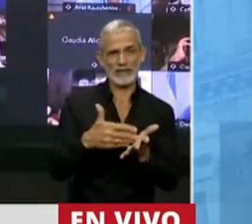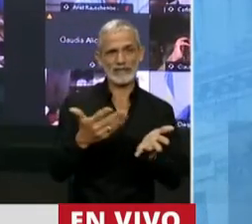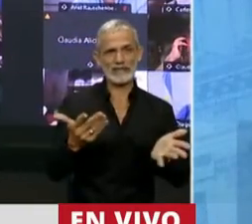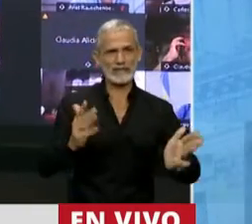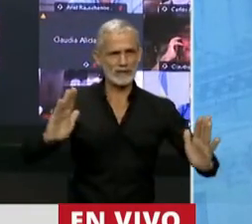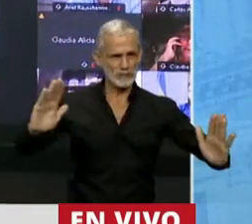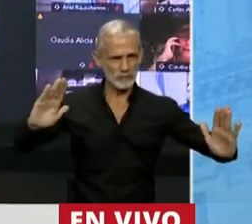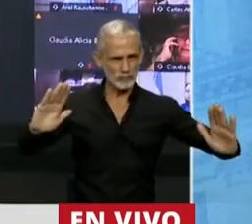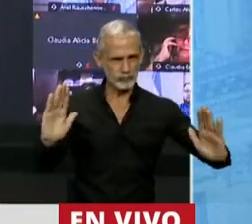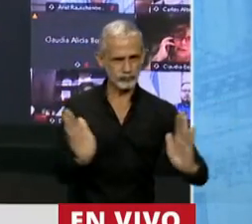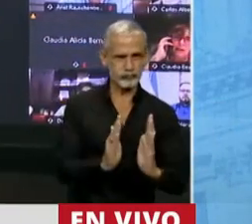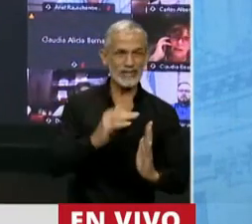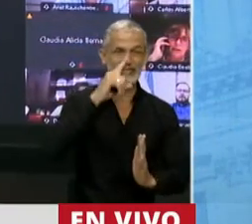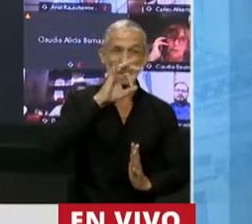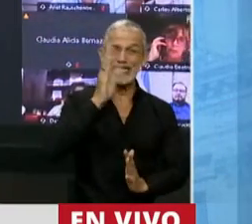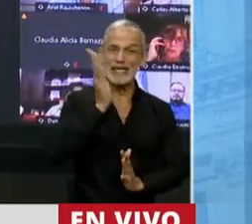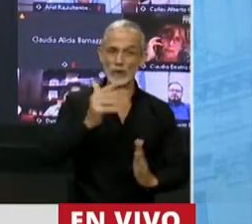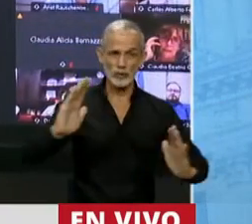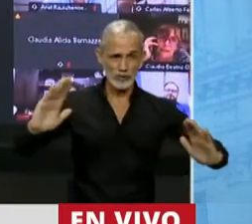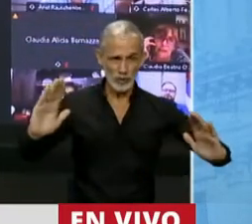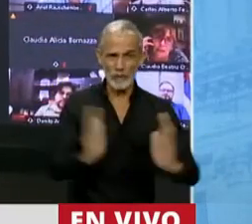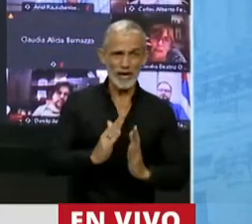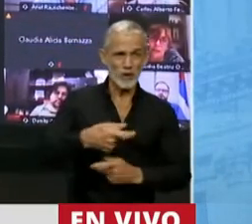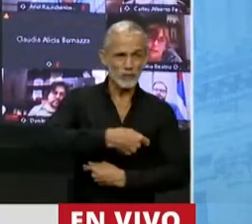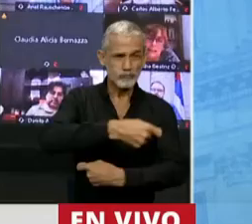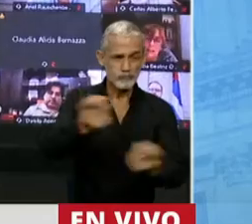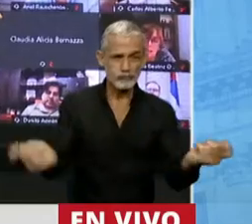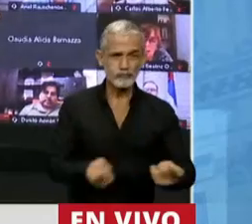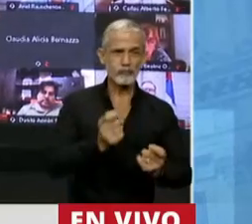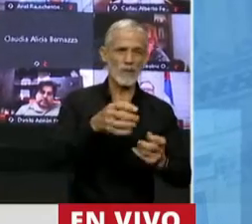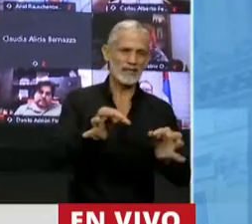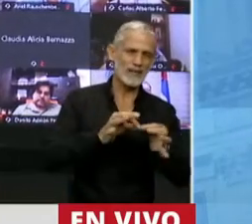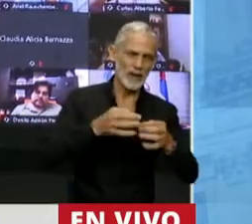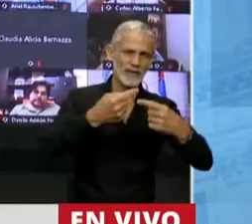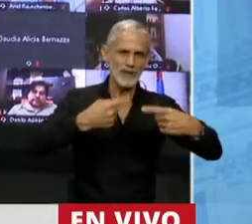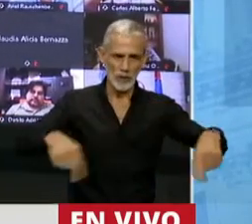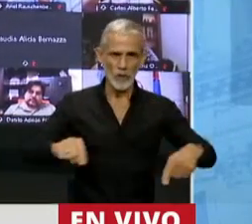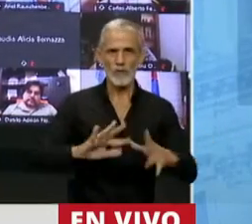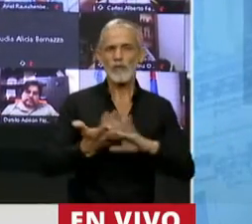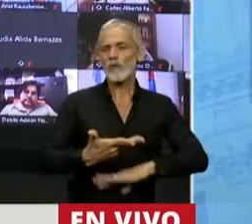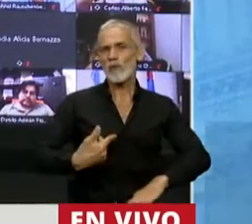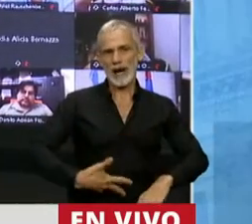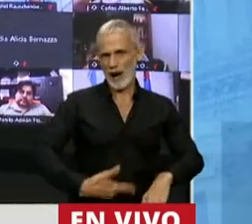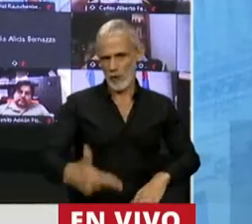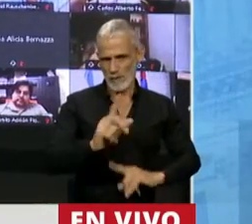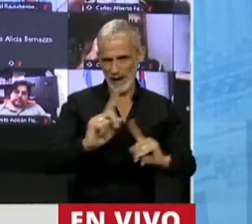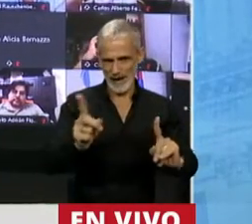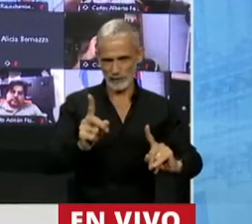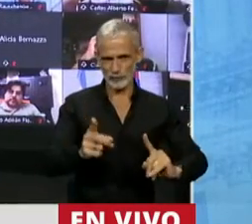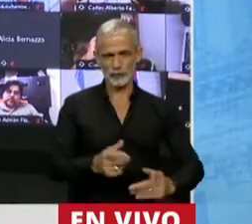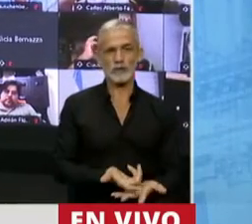hubo una reducción de un 70% en la distribución de métodos anticonceptivos.